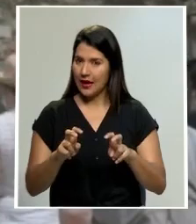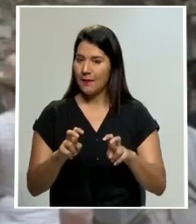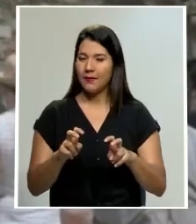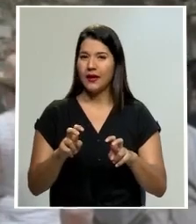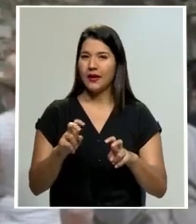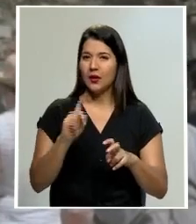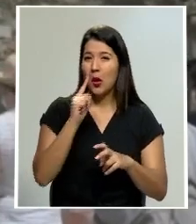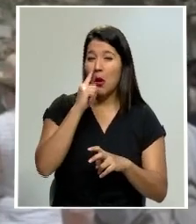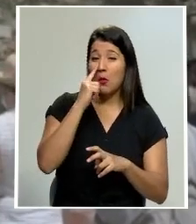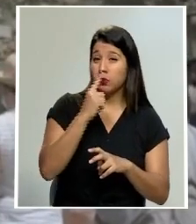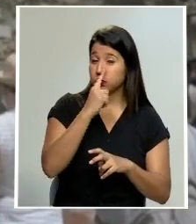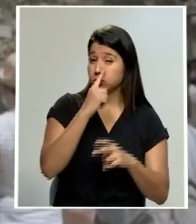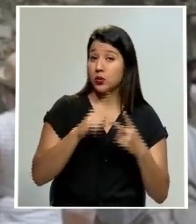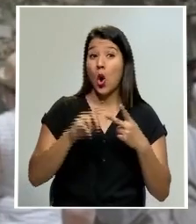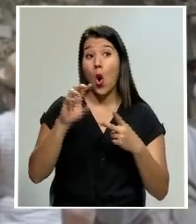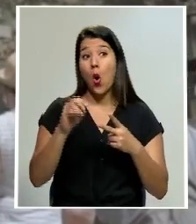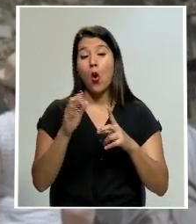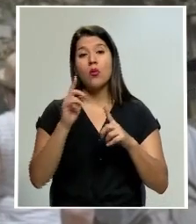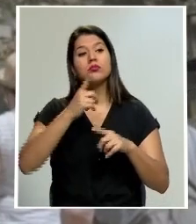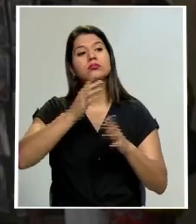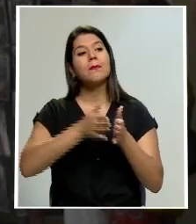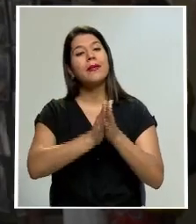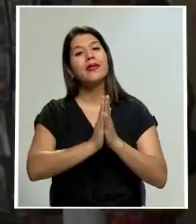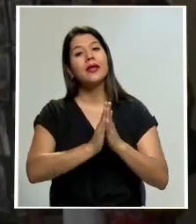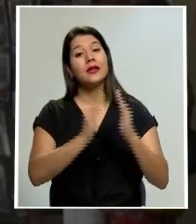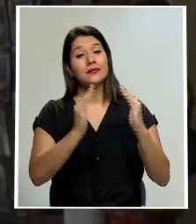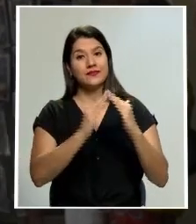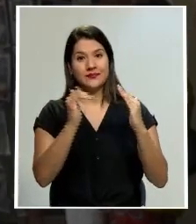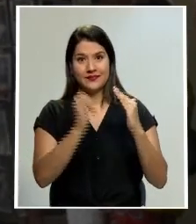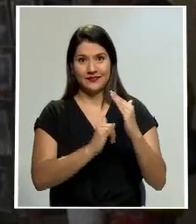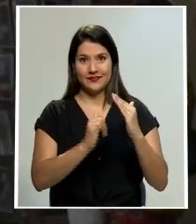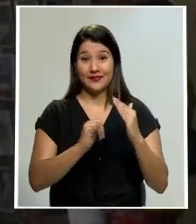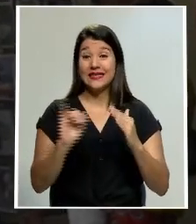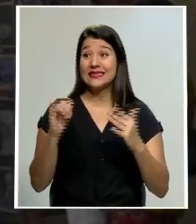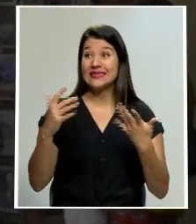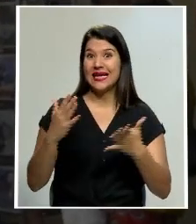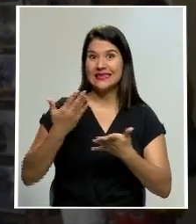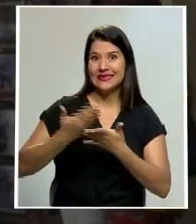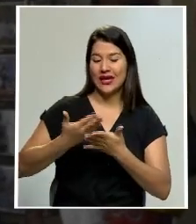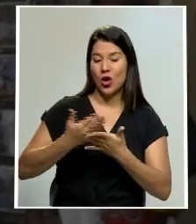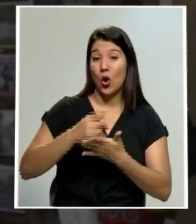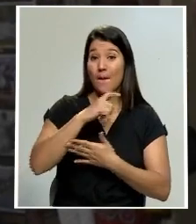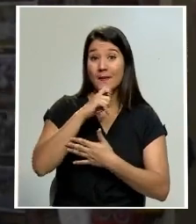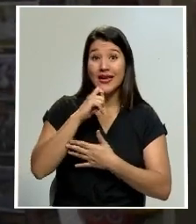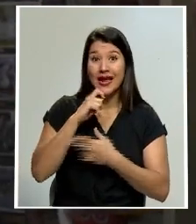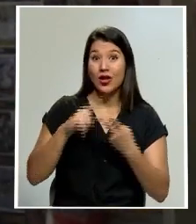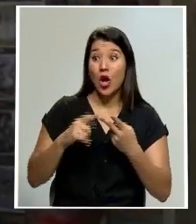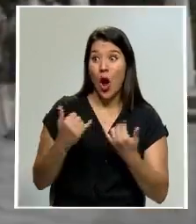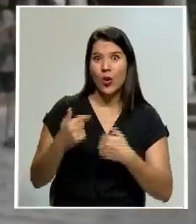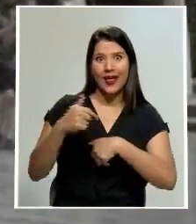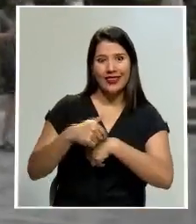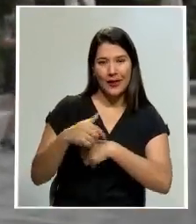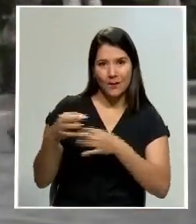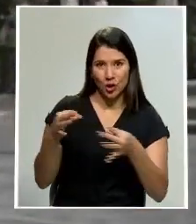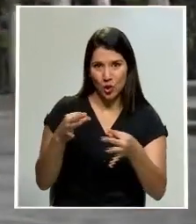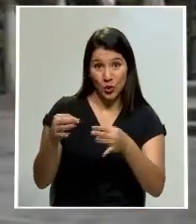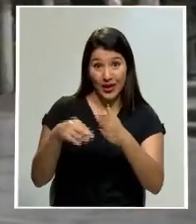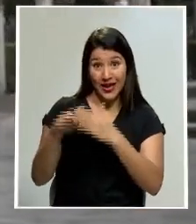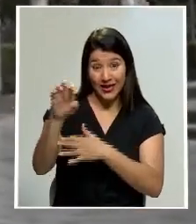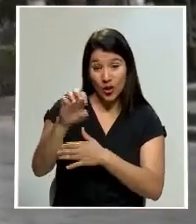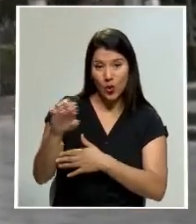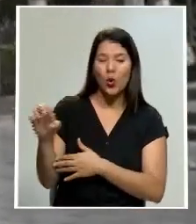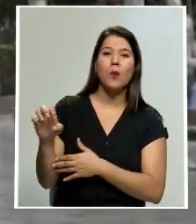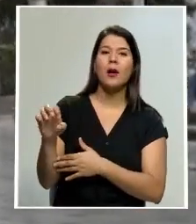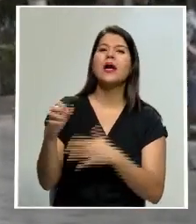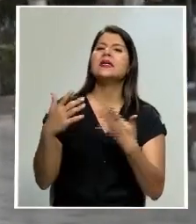como pruebas de laboratorio o cuarentenas Con la llegada del verano boreal y la temporada turística en Europa los integrantes del bloque